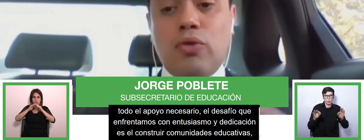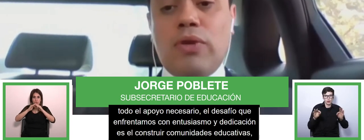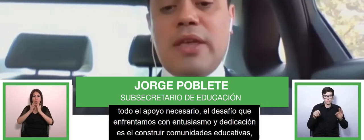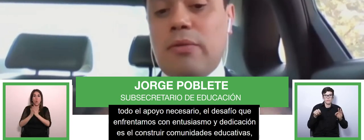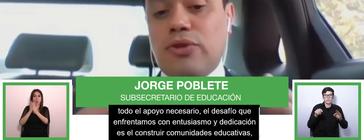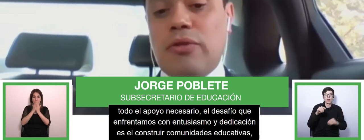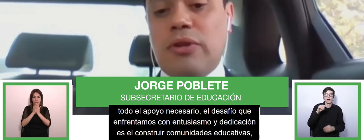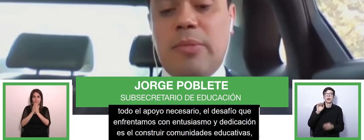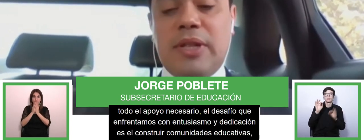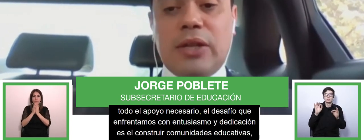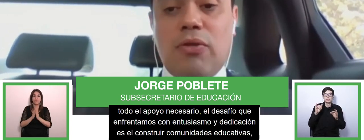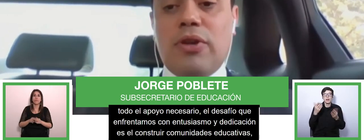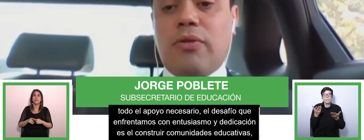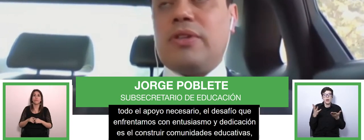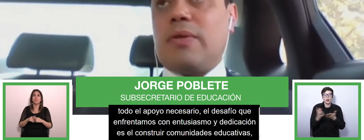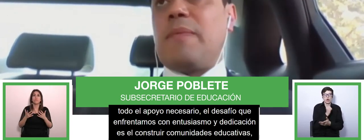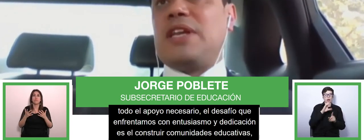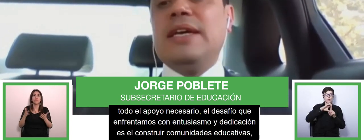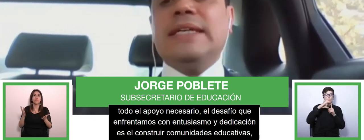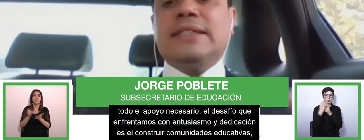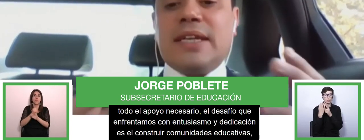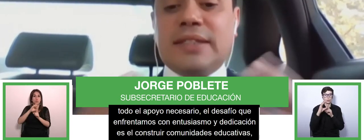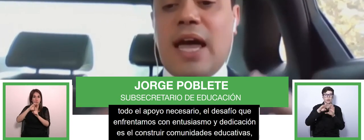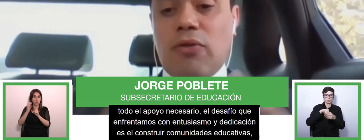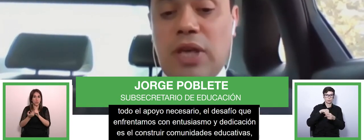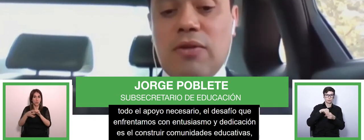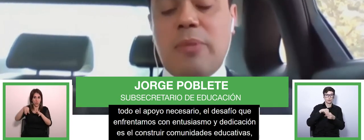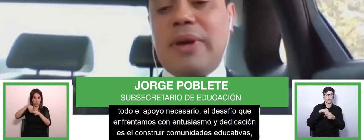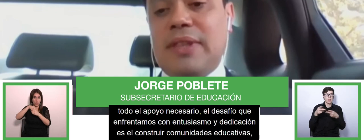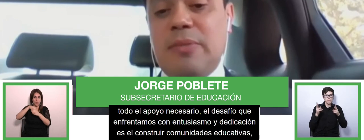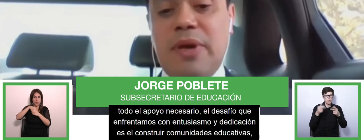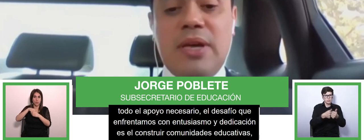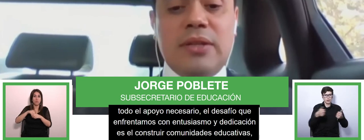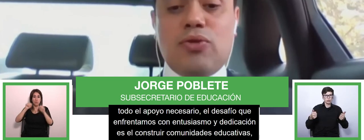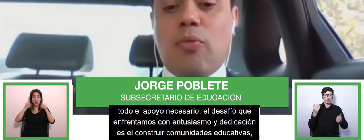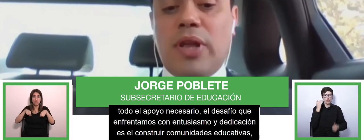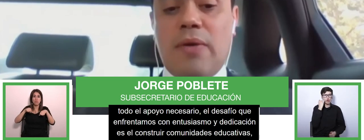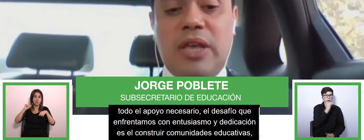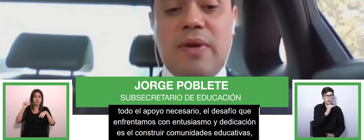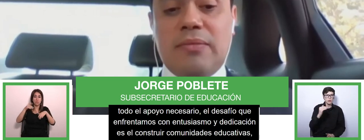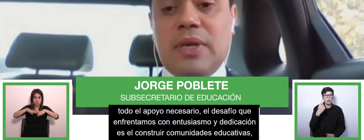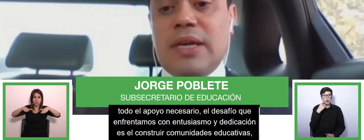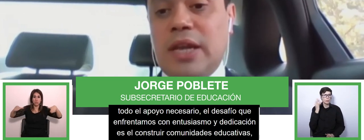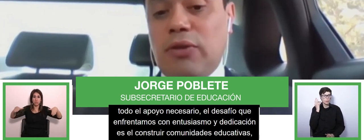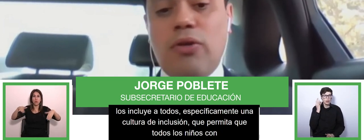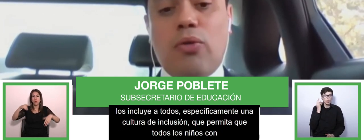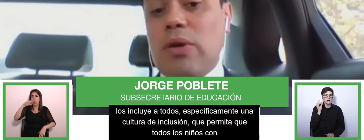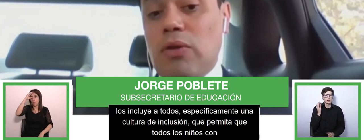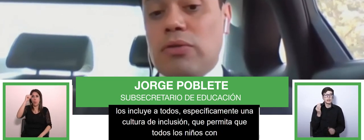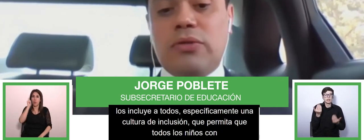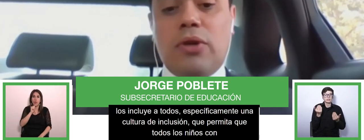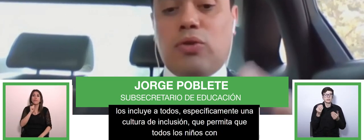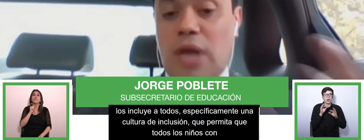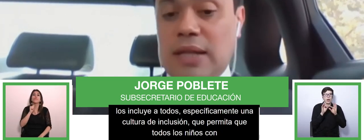una cultura de inclusión que permita que todos los niños que se sientan acogidos y partícipes de sus comunidades educativas y en esto quiero